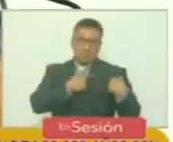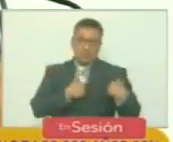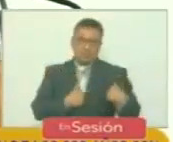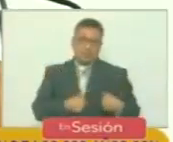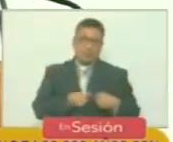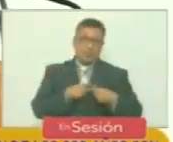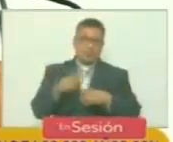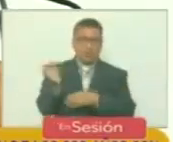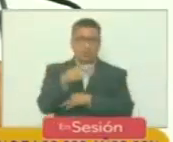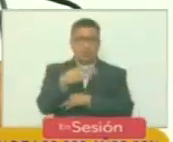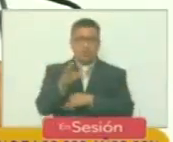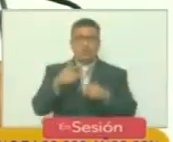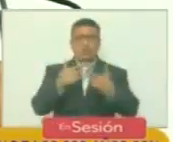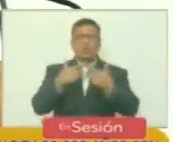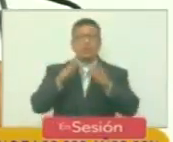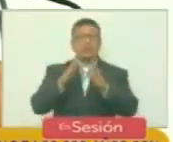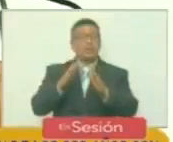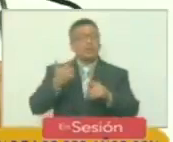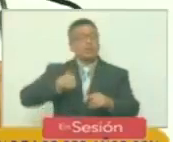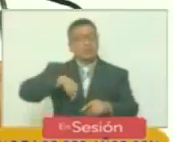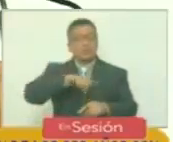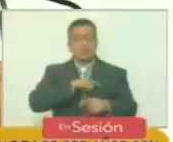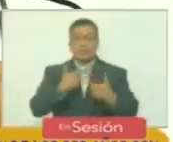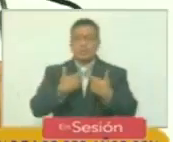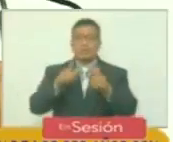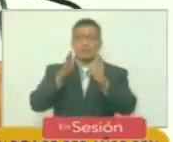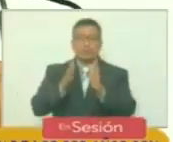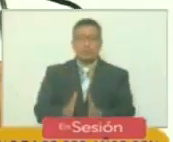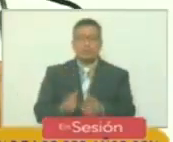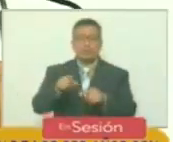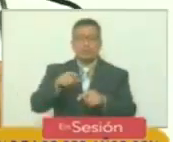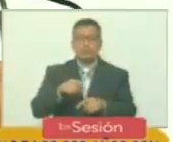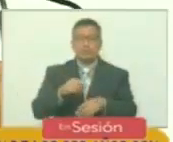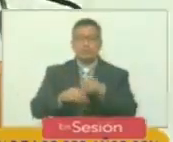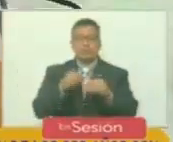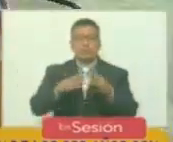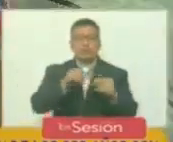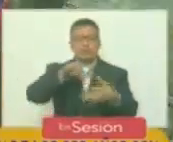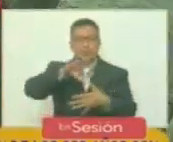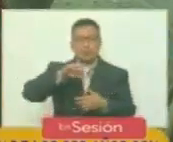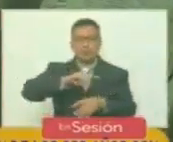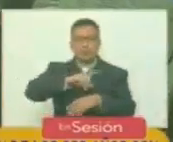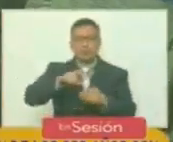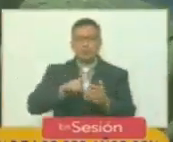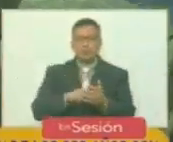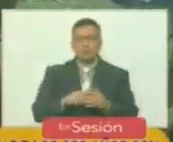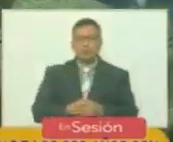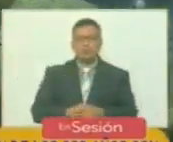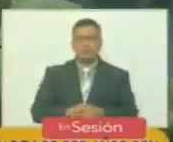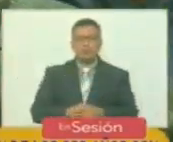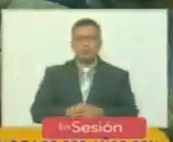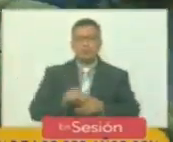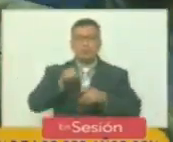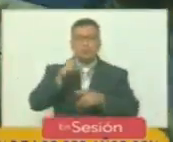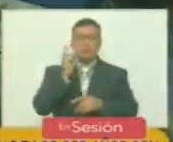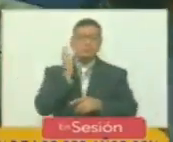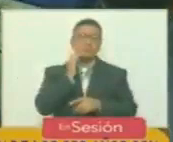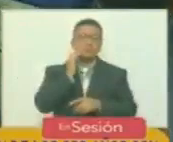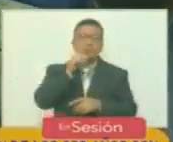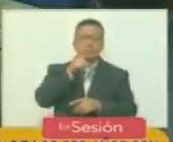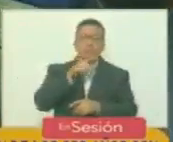con la bandera de la libertad, llevó nuestro libertador a toda la América. Con un ejemplo